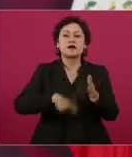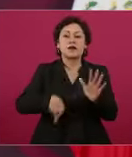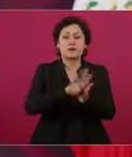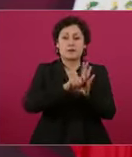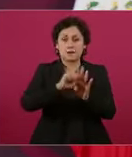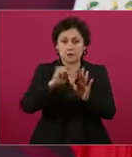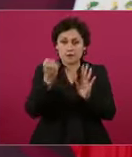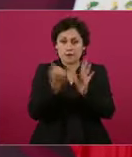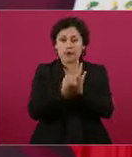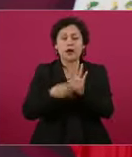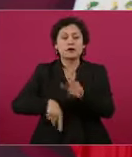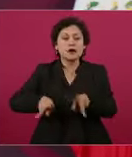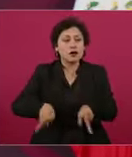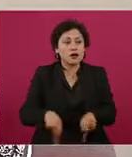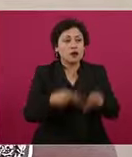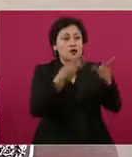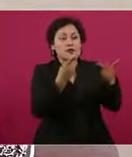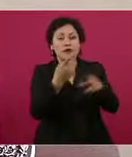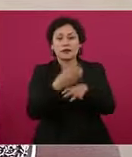bienes.